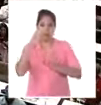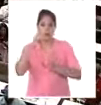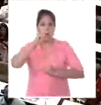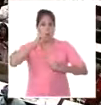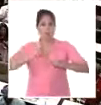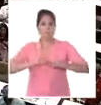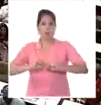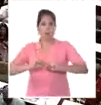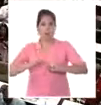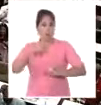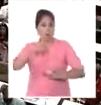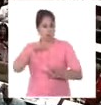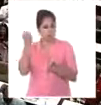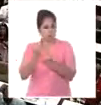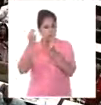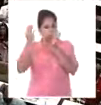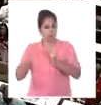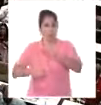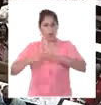Nicolás Maduro Moros.